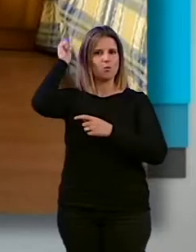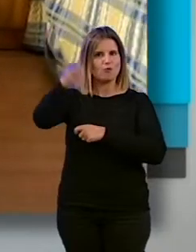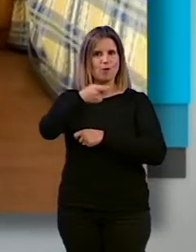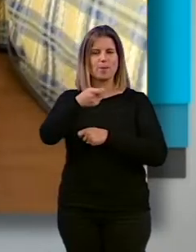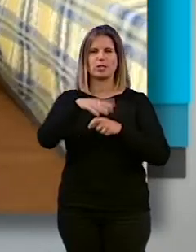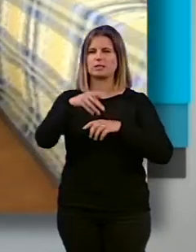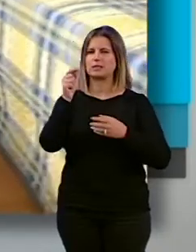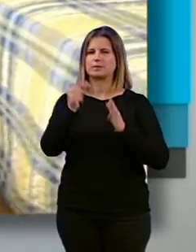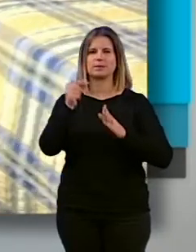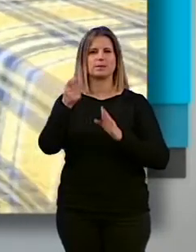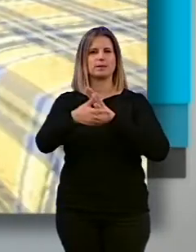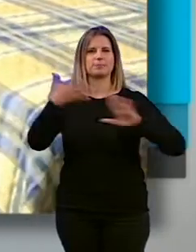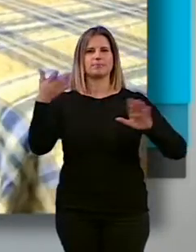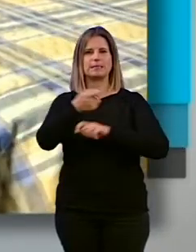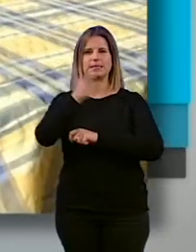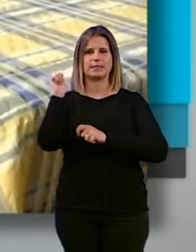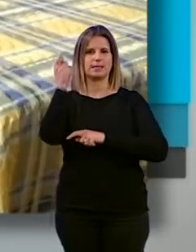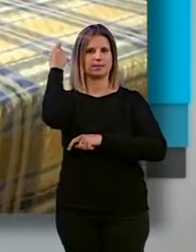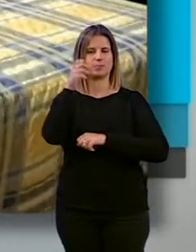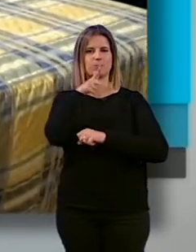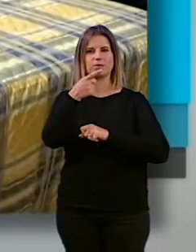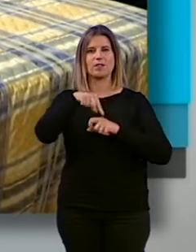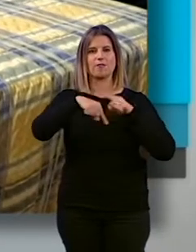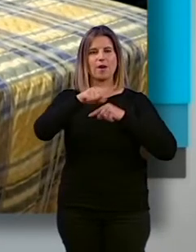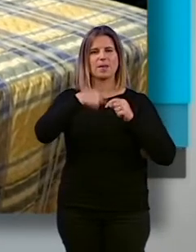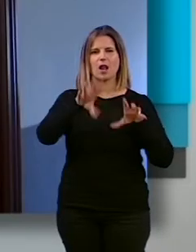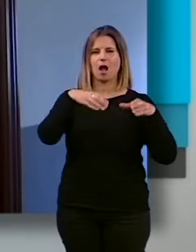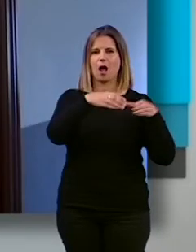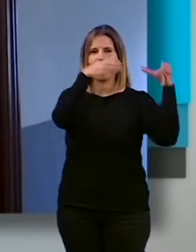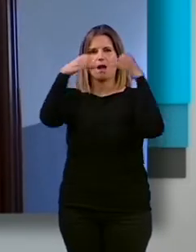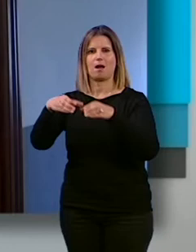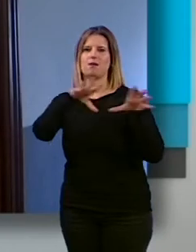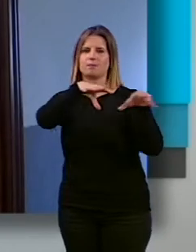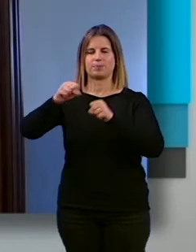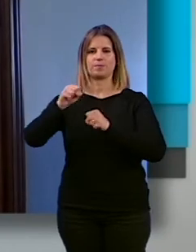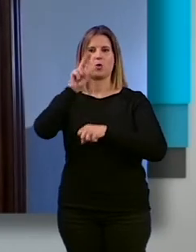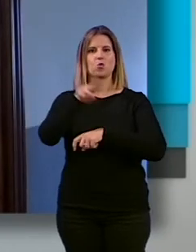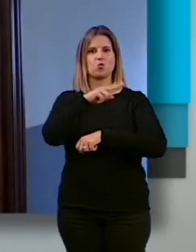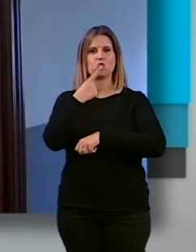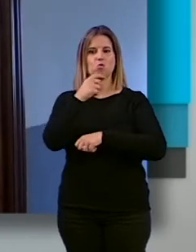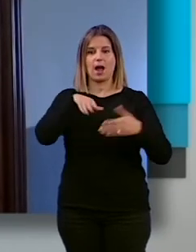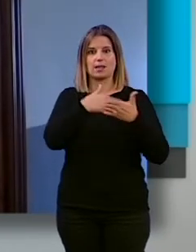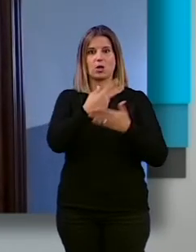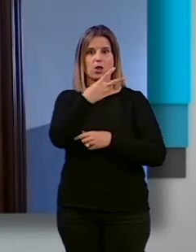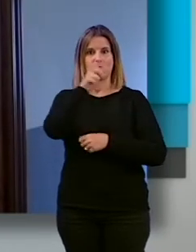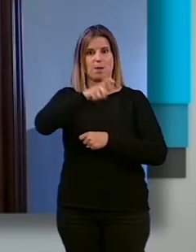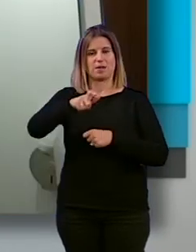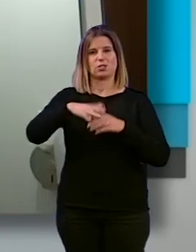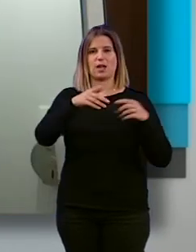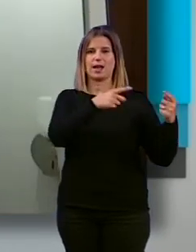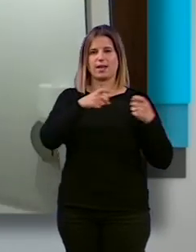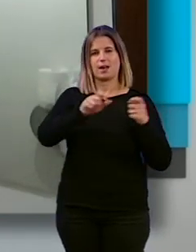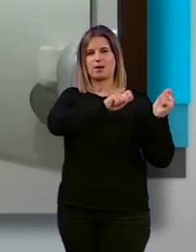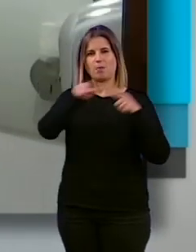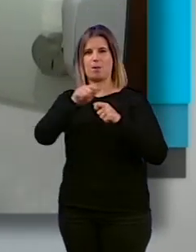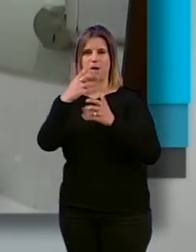en tiempo récord para acoger incluso a familias completas llegadas desde Ucrania. Cruz Roja ha atendido hasta el momento a 200 personas que huyen de la guerra pero